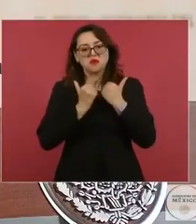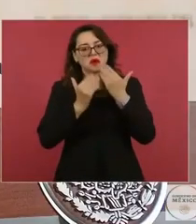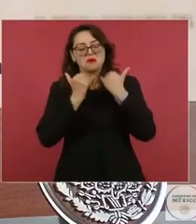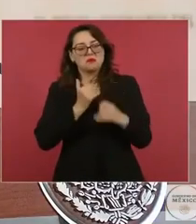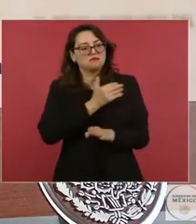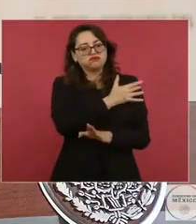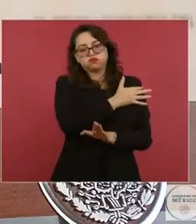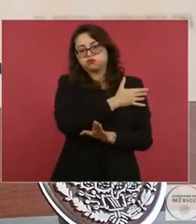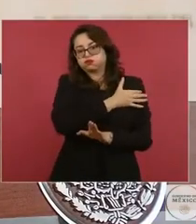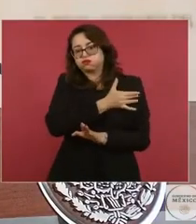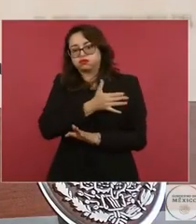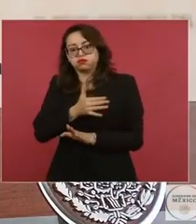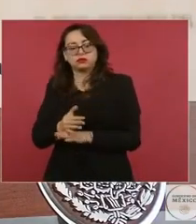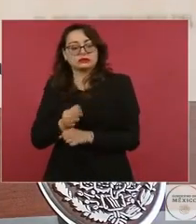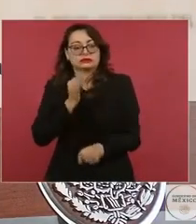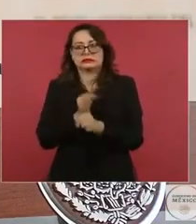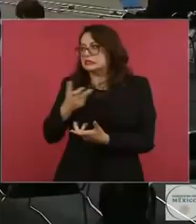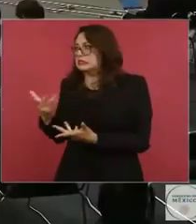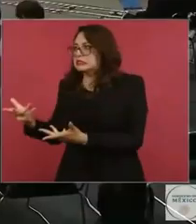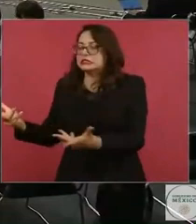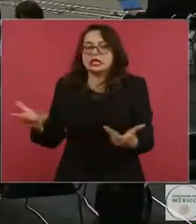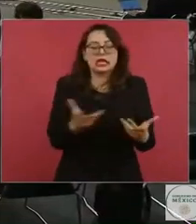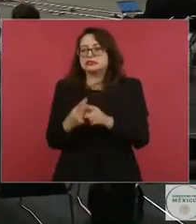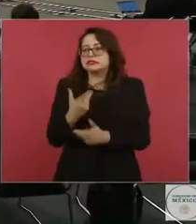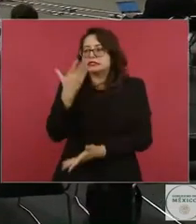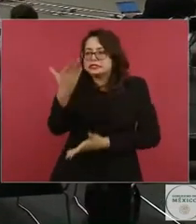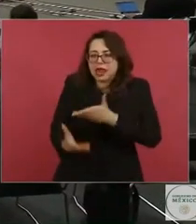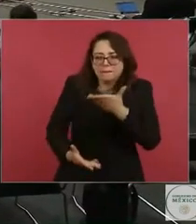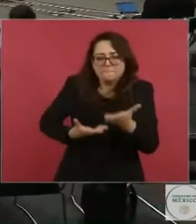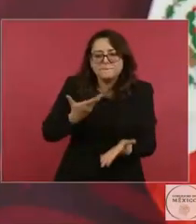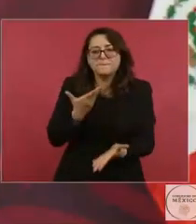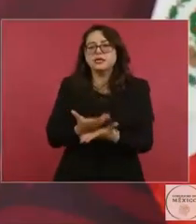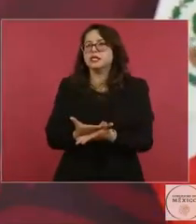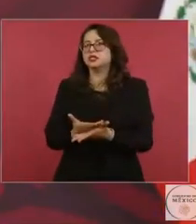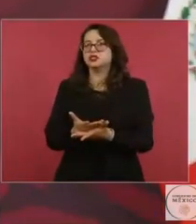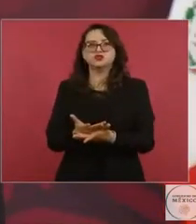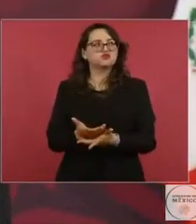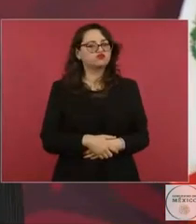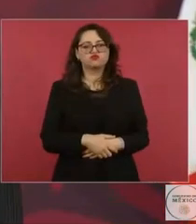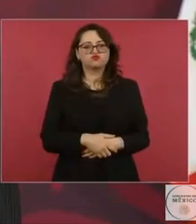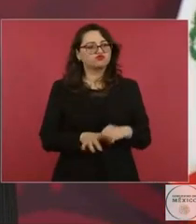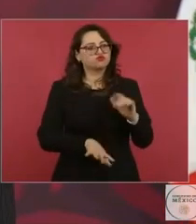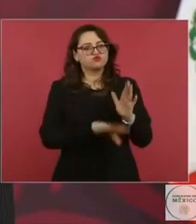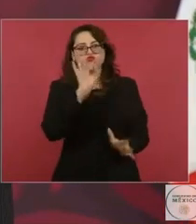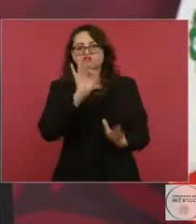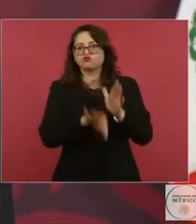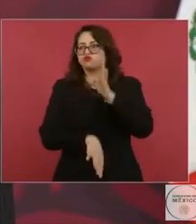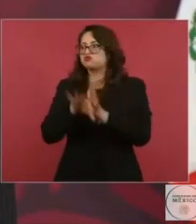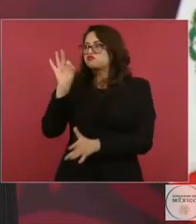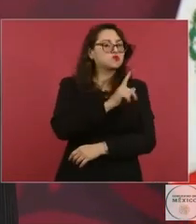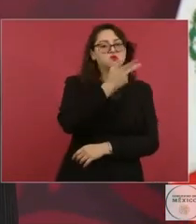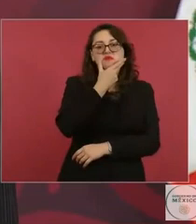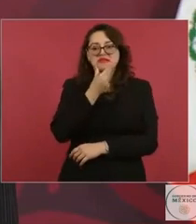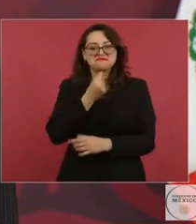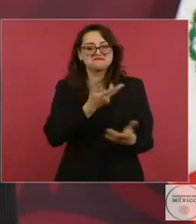Entonces, no hay buenos servidores públicos, no es fácil, mujeres y hombres.